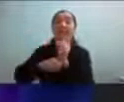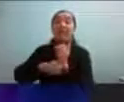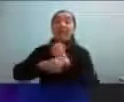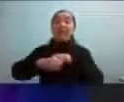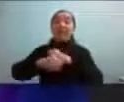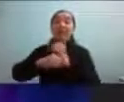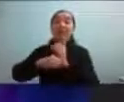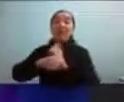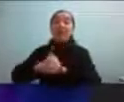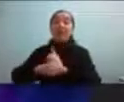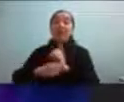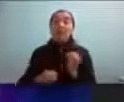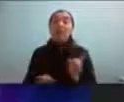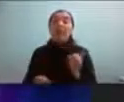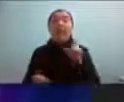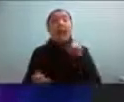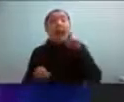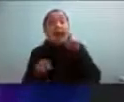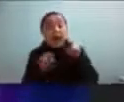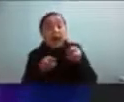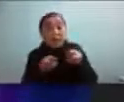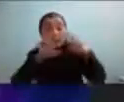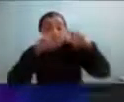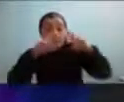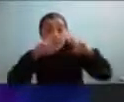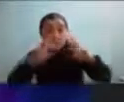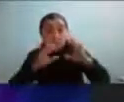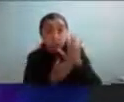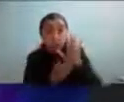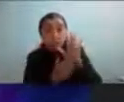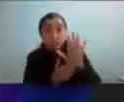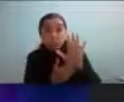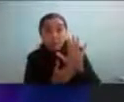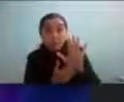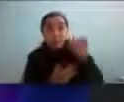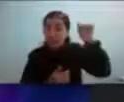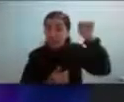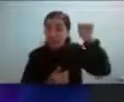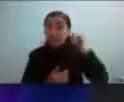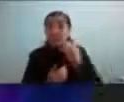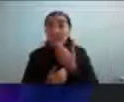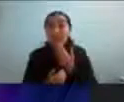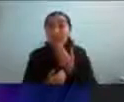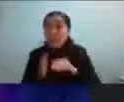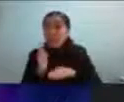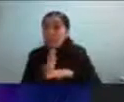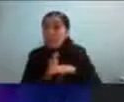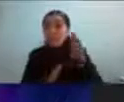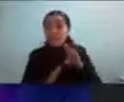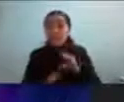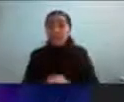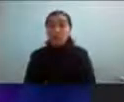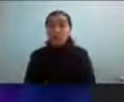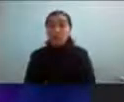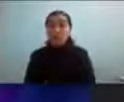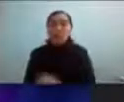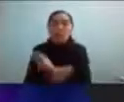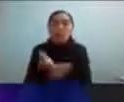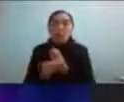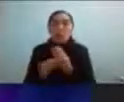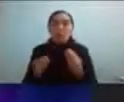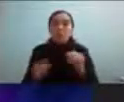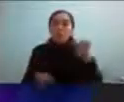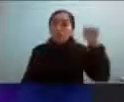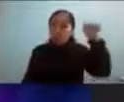es donde la investigación nos está mostrando y muchas personas en el espectro autista también es que la mayoría de o muchas personas en el espectro